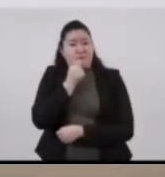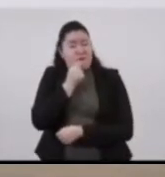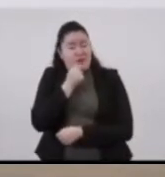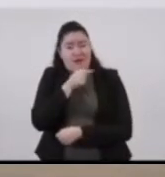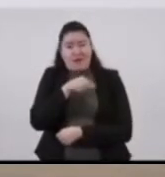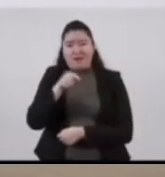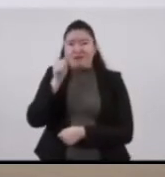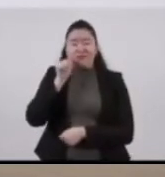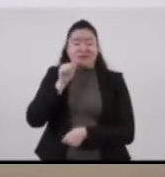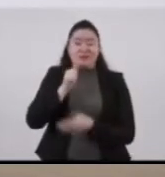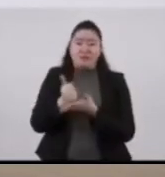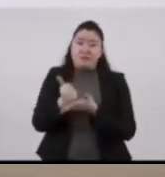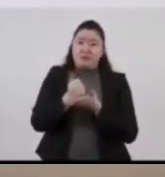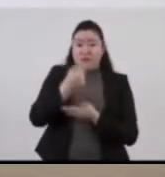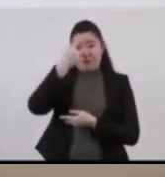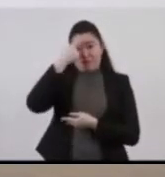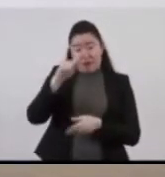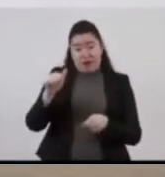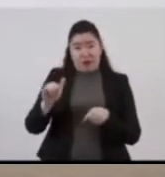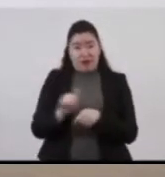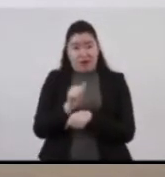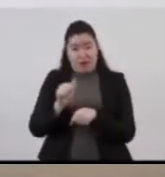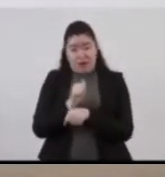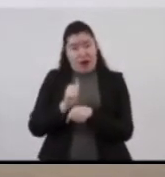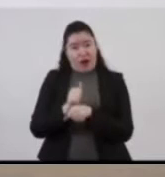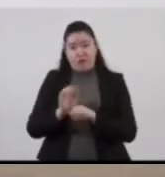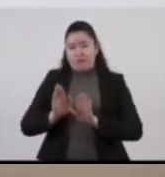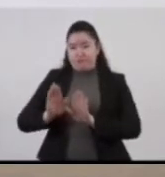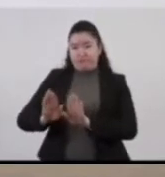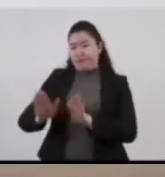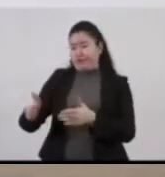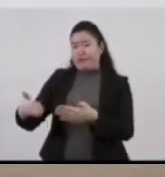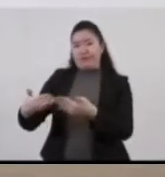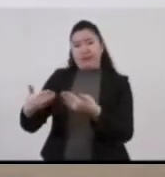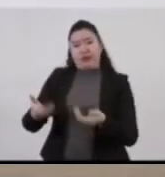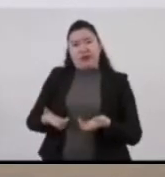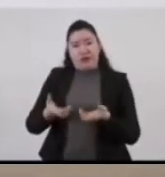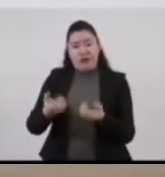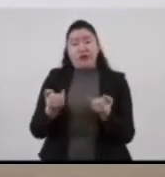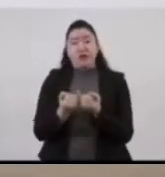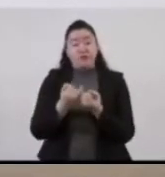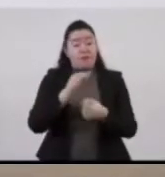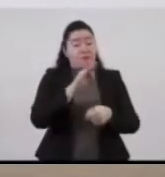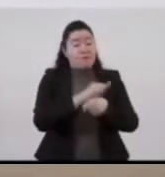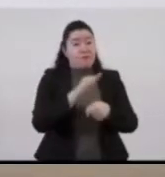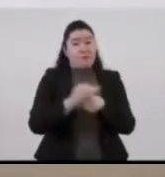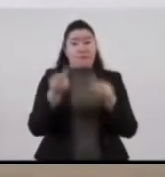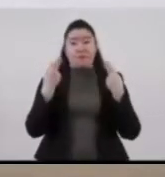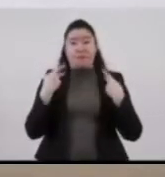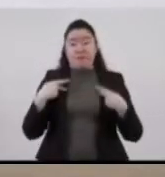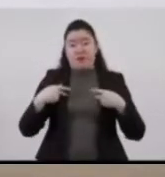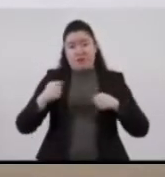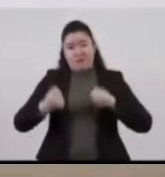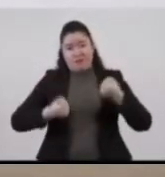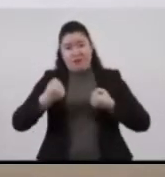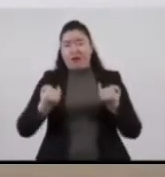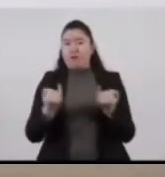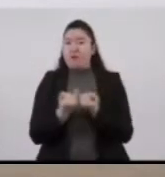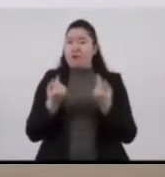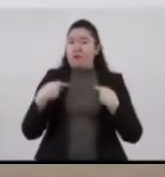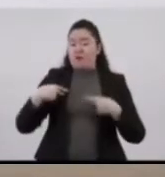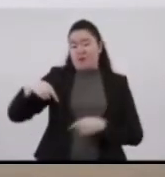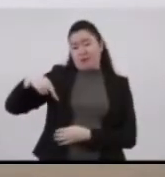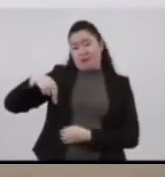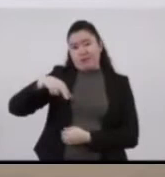cierre de la circulación vehicular y para la protección de automovilistas y transeúntes. Parte del